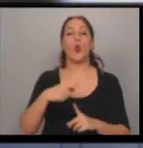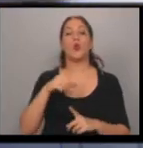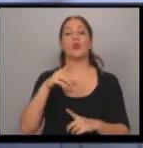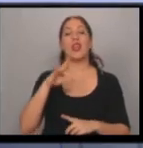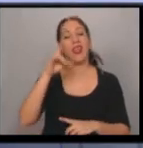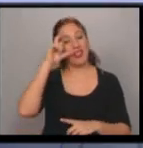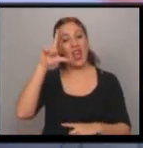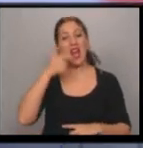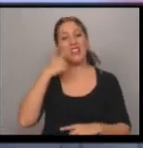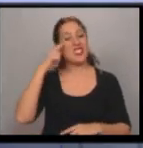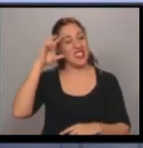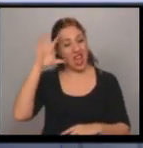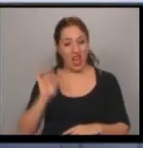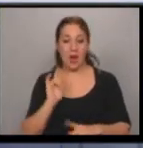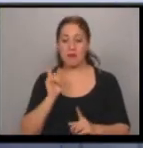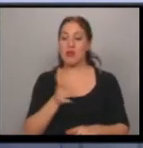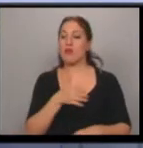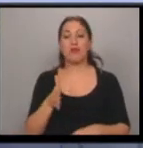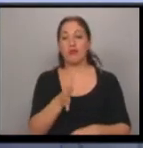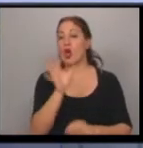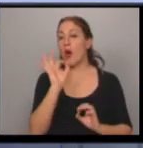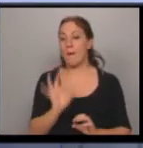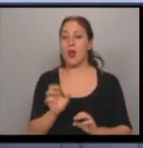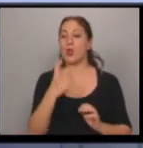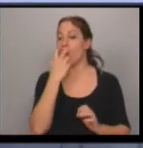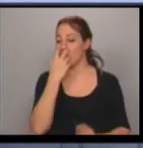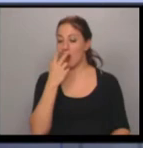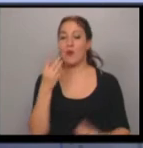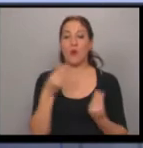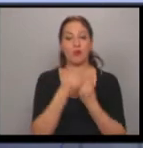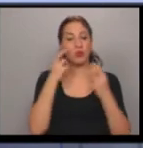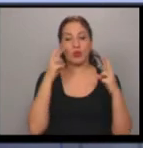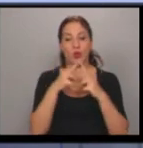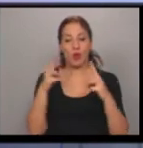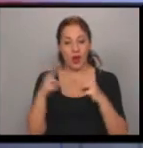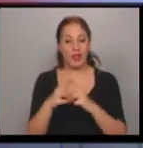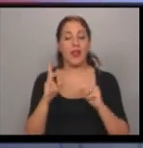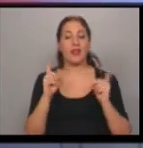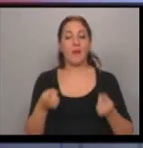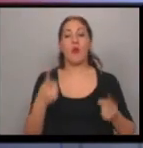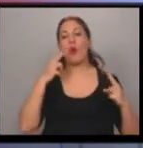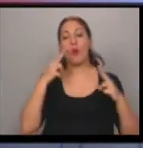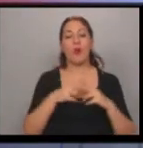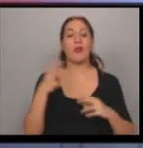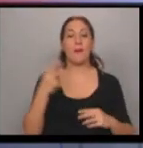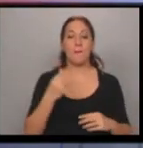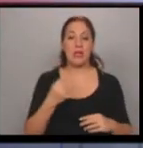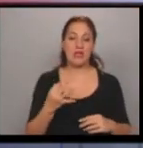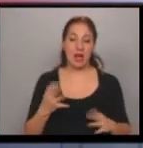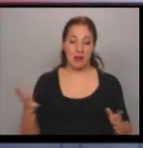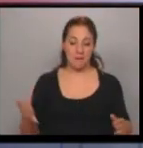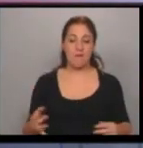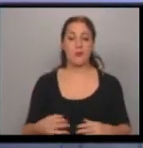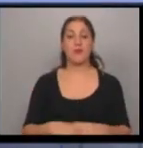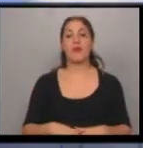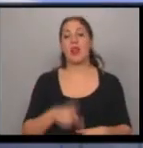la cual el Papa va a recorrer toda Bolivia. Con muchos encuentros con la sociedad civil y un encuentro muy particular y permítanme que lo destaque especialmente.